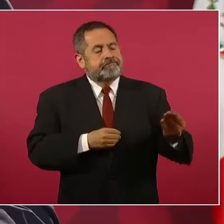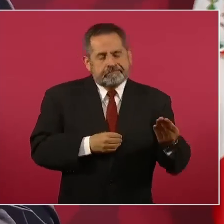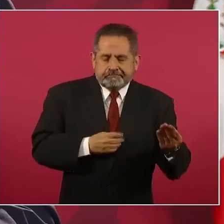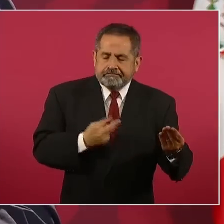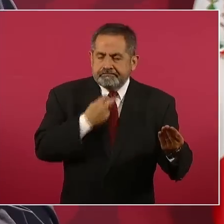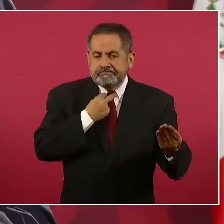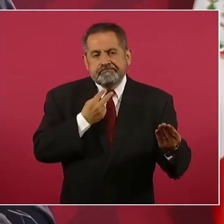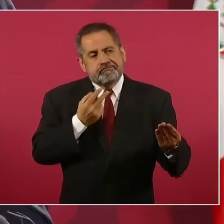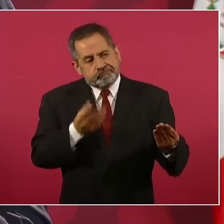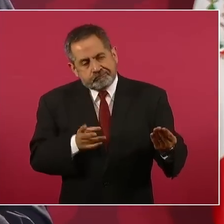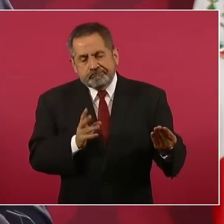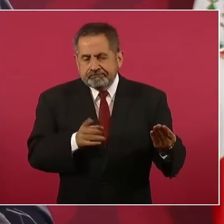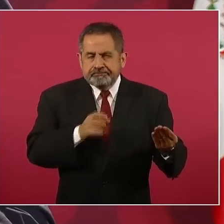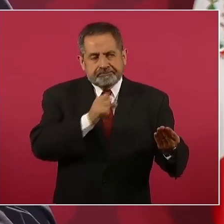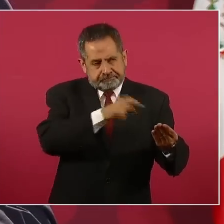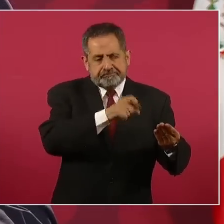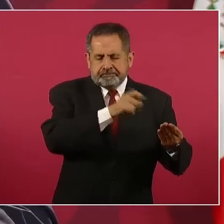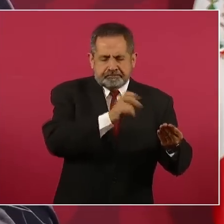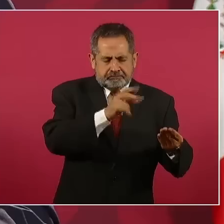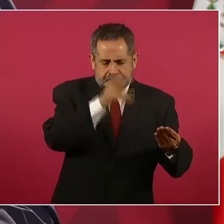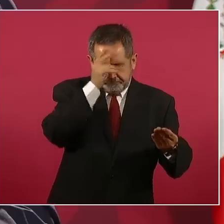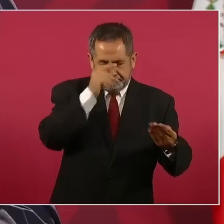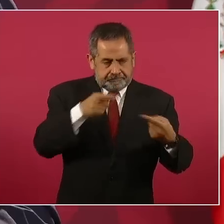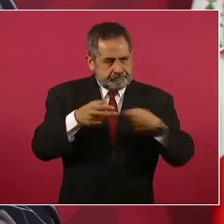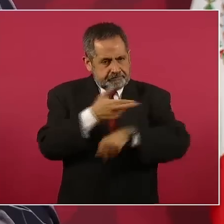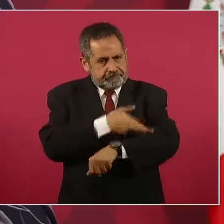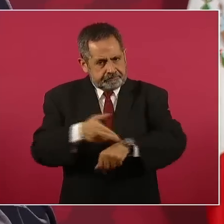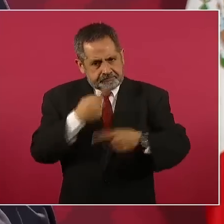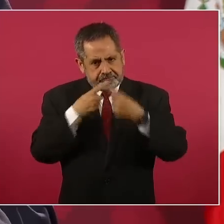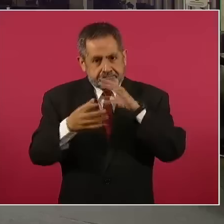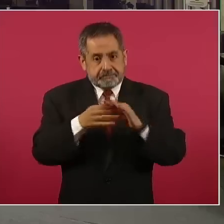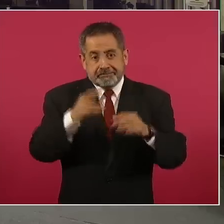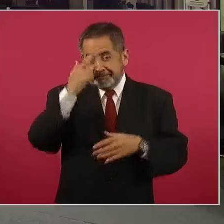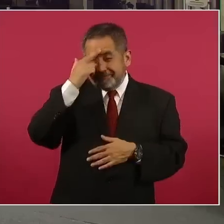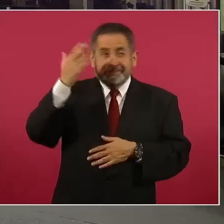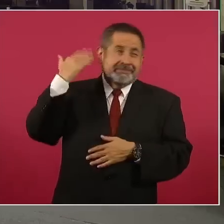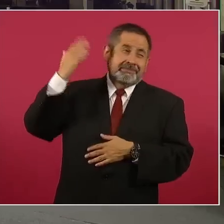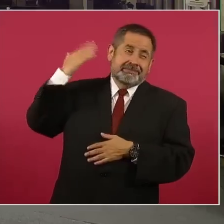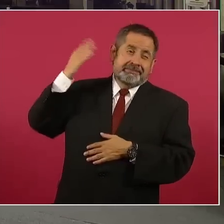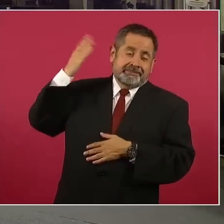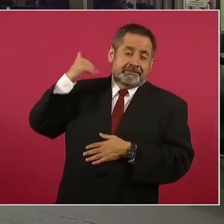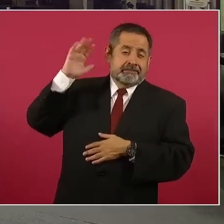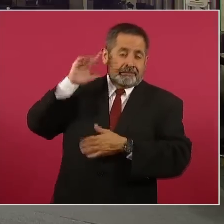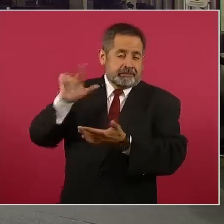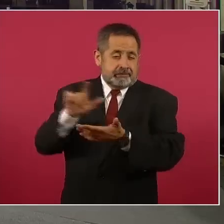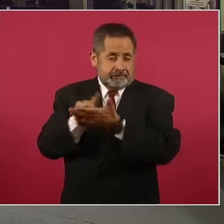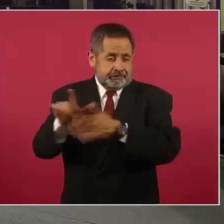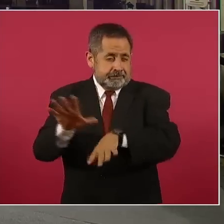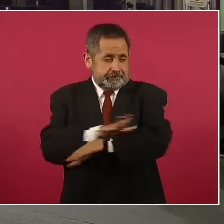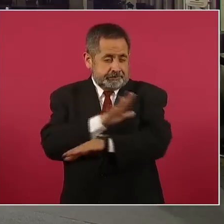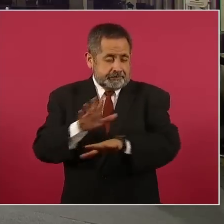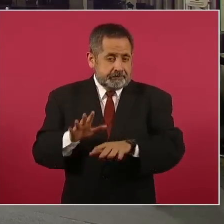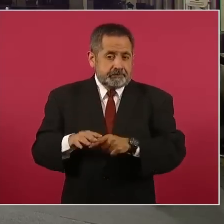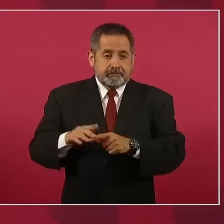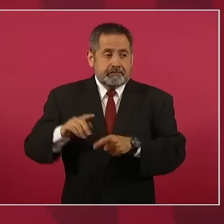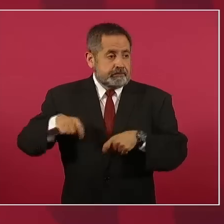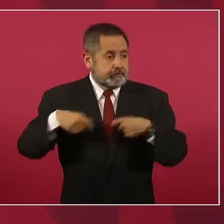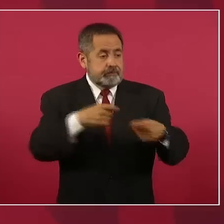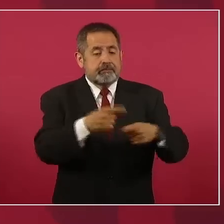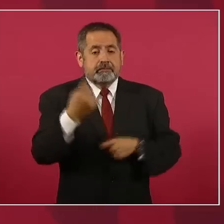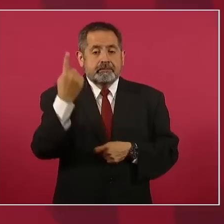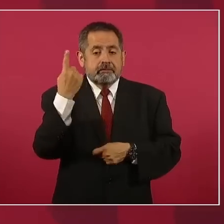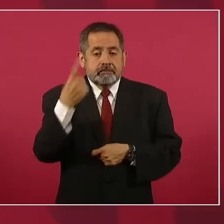Si ustedes recuerdan, se entregaron en ese entonces 110 contratos